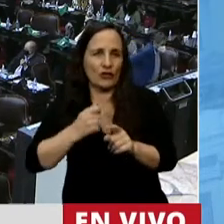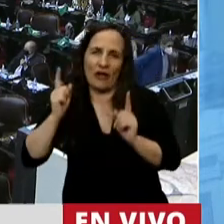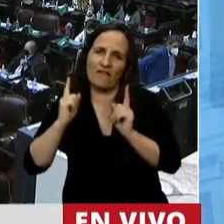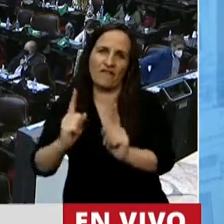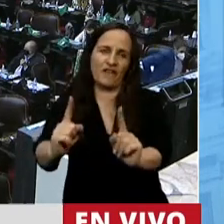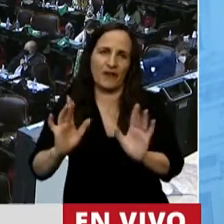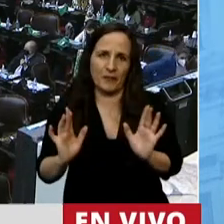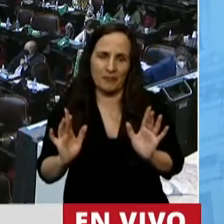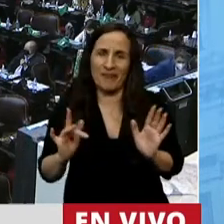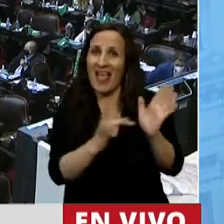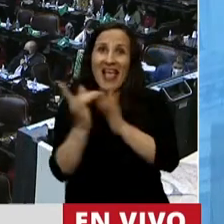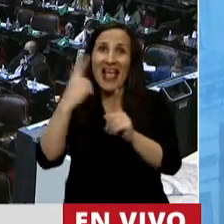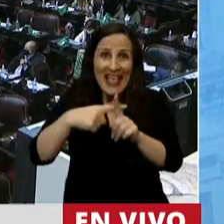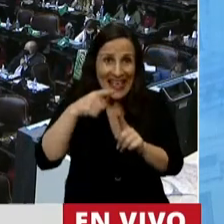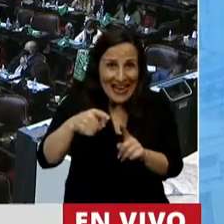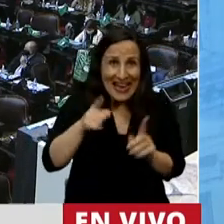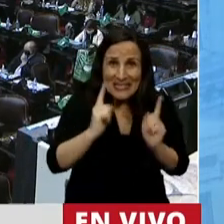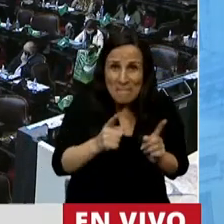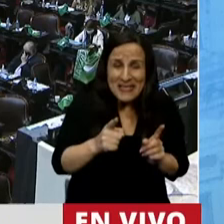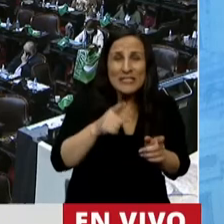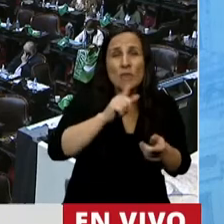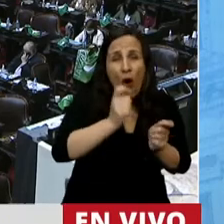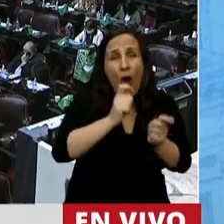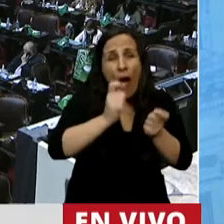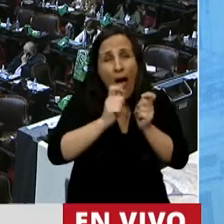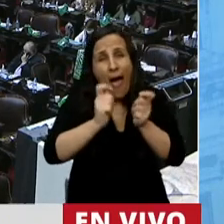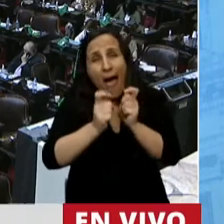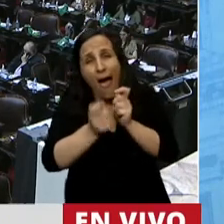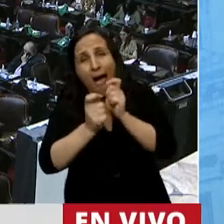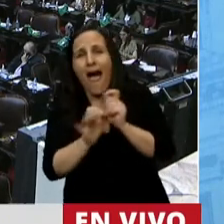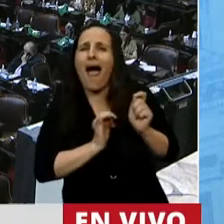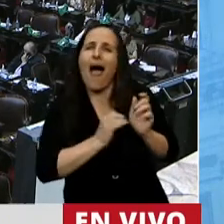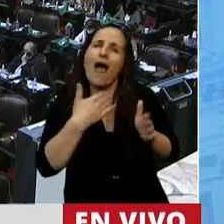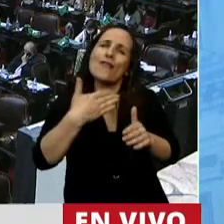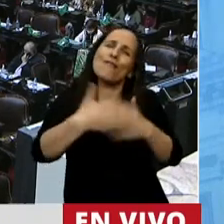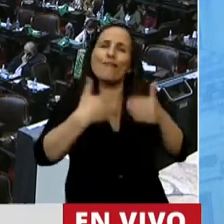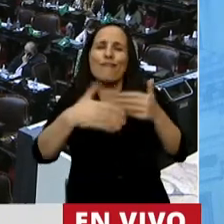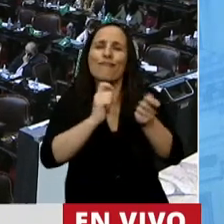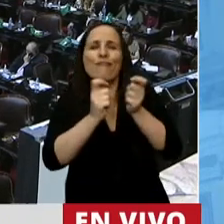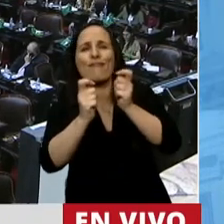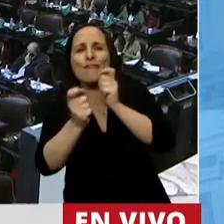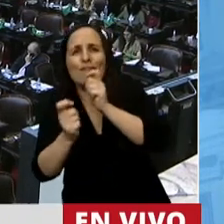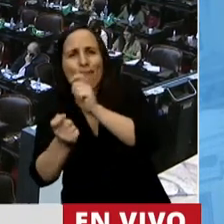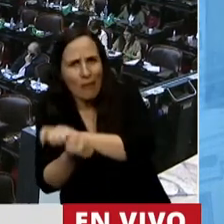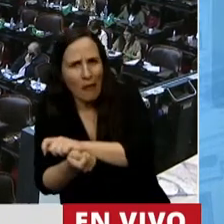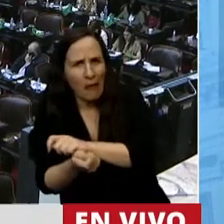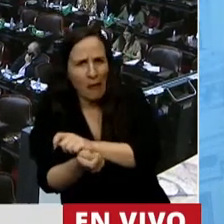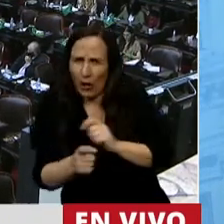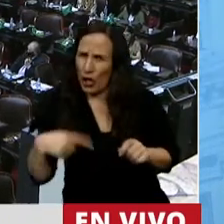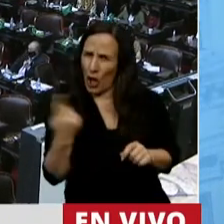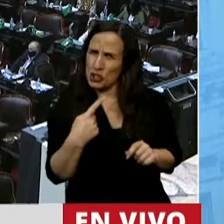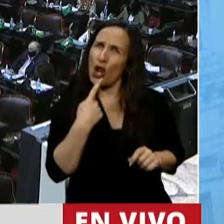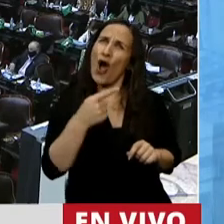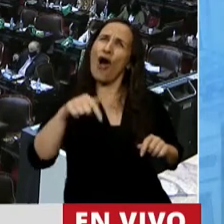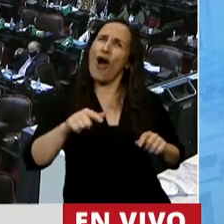Si la propia Iglesia fue cambiando de postura de generación en generación, ¿cómo podemos plantear valores absolutos